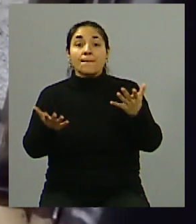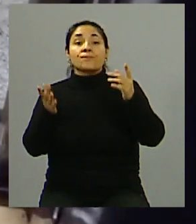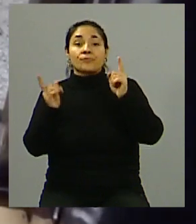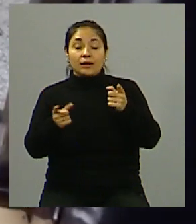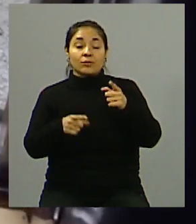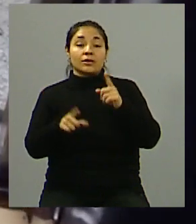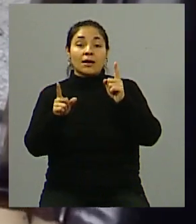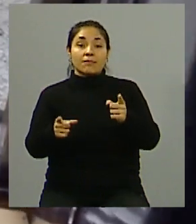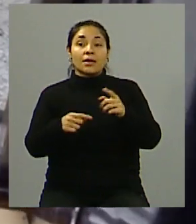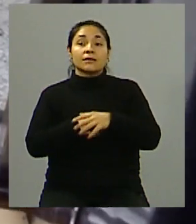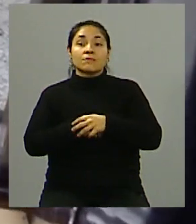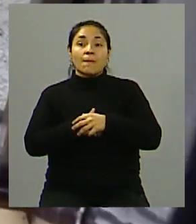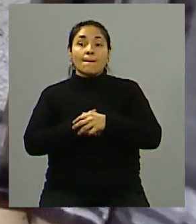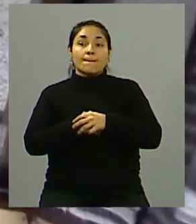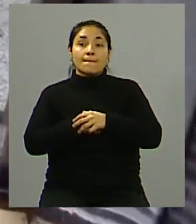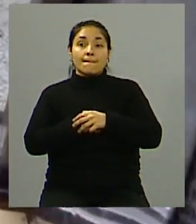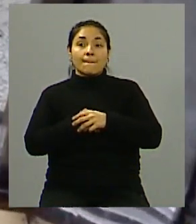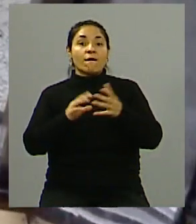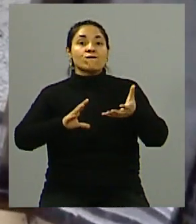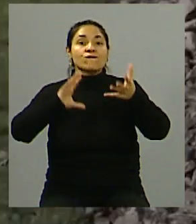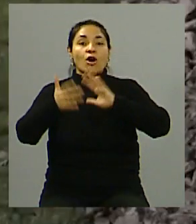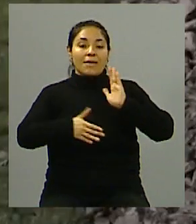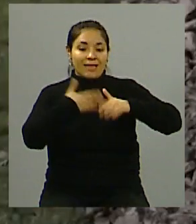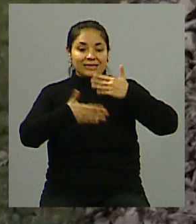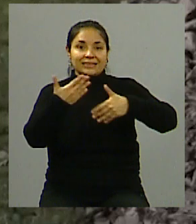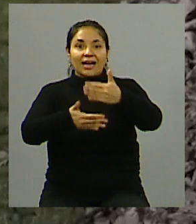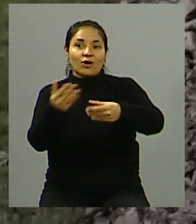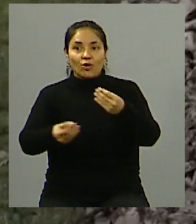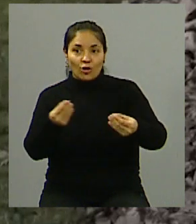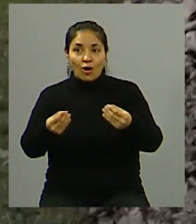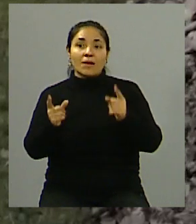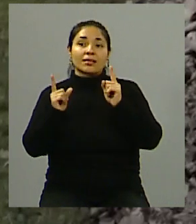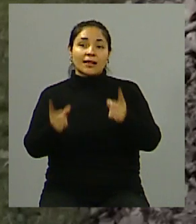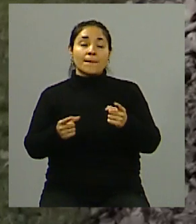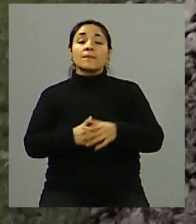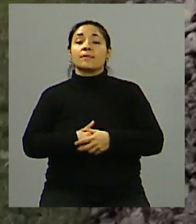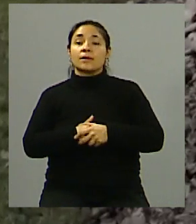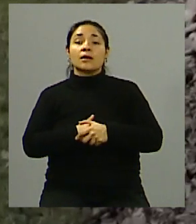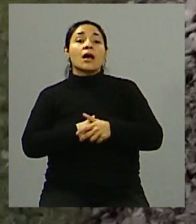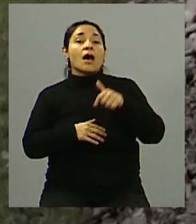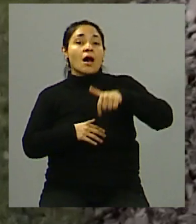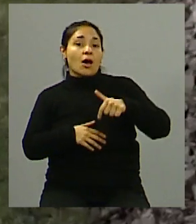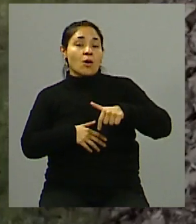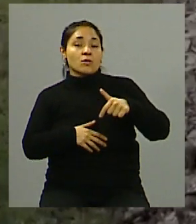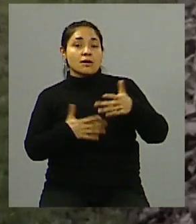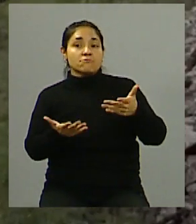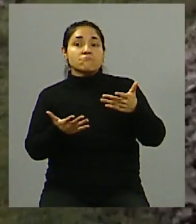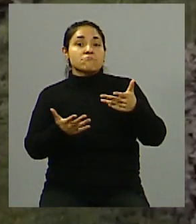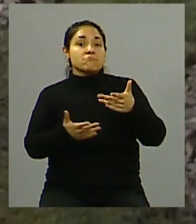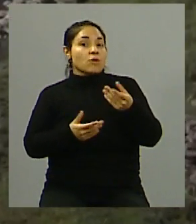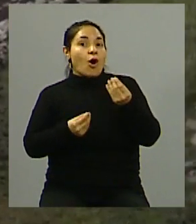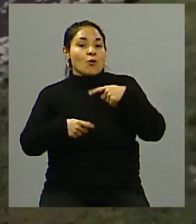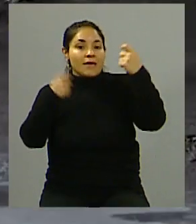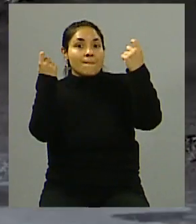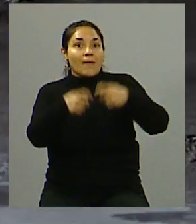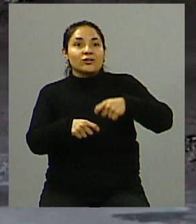importante pensar esto en términos más sistémicos y del modelo de desarrollo, ¿no? Y bueno, y del momento que tenemos también de captación de inversiones. Porque en